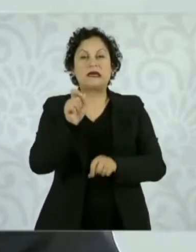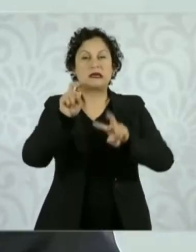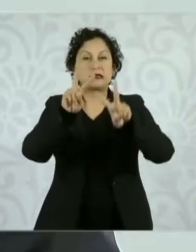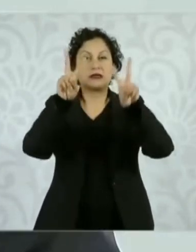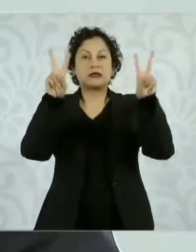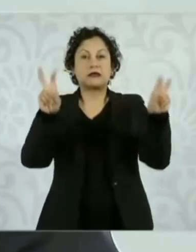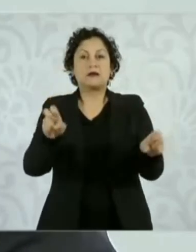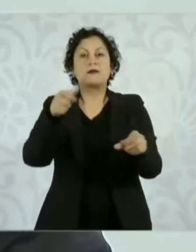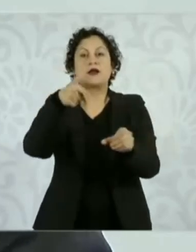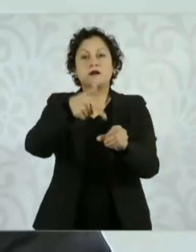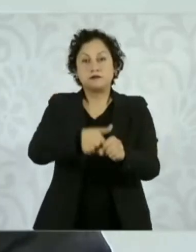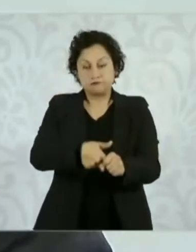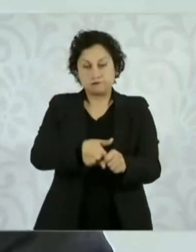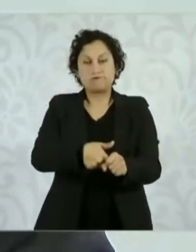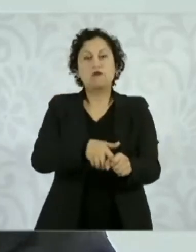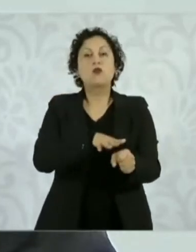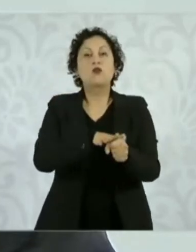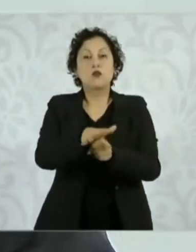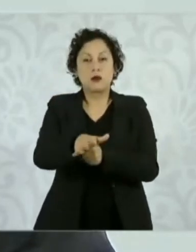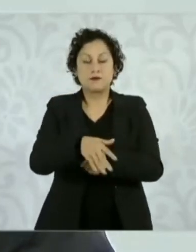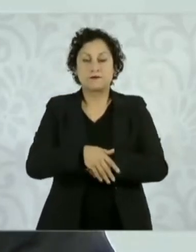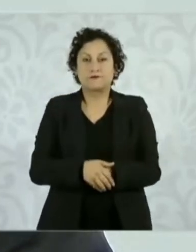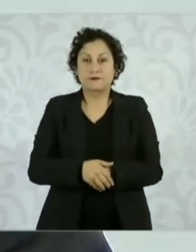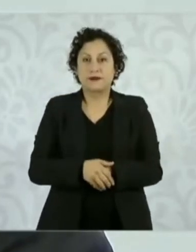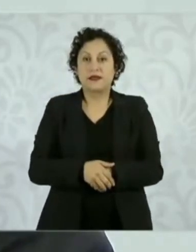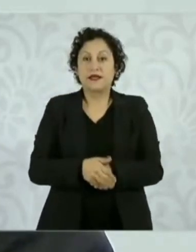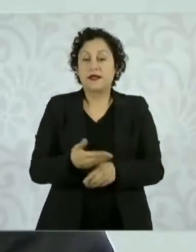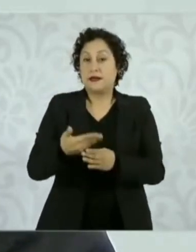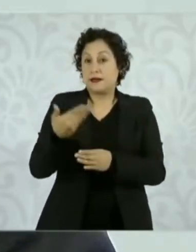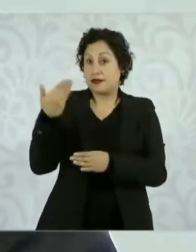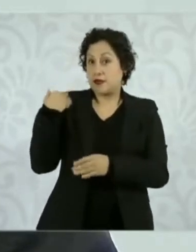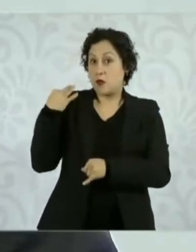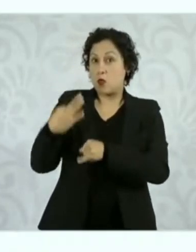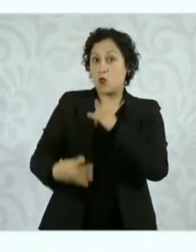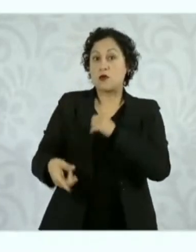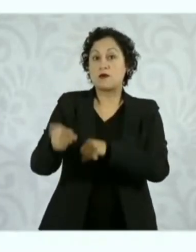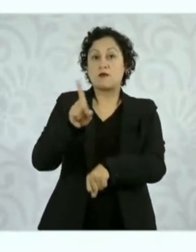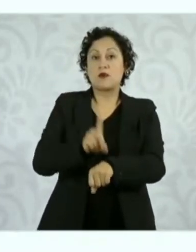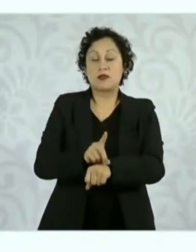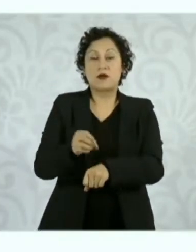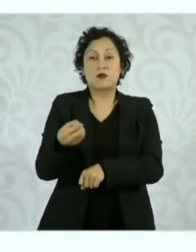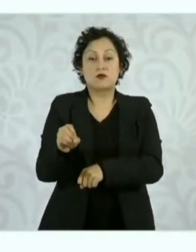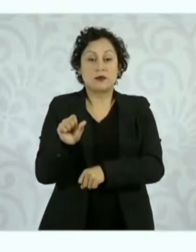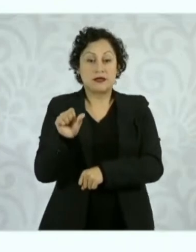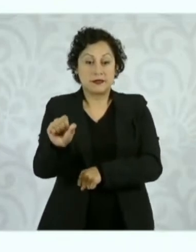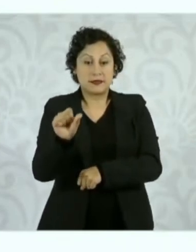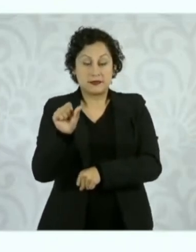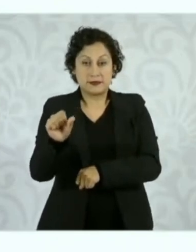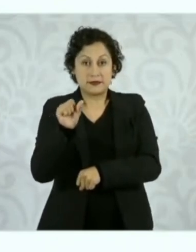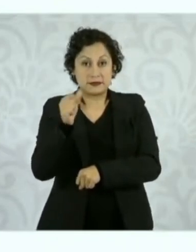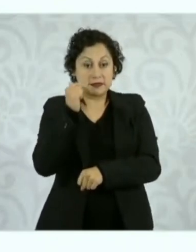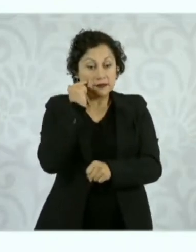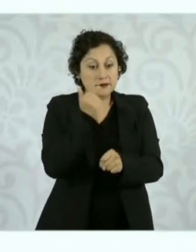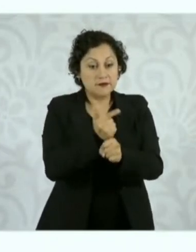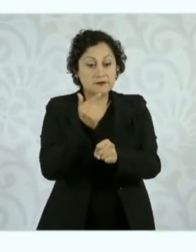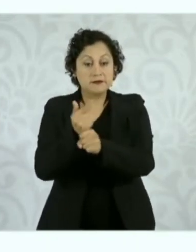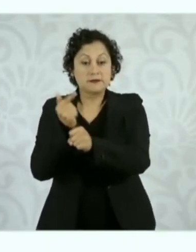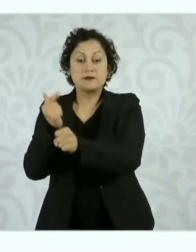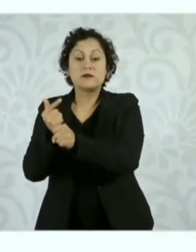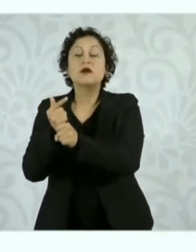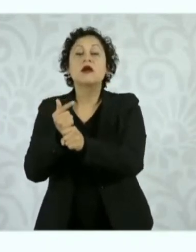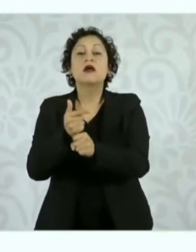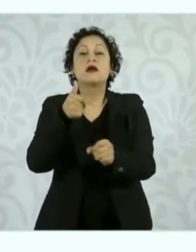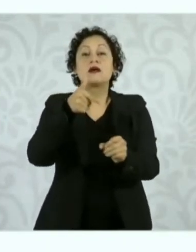combustibles. Para el diecisiete de octubre, último día que se realizó el monitoreo, el precio promedio por litro de la gasolina